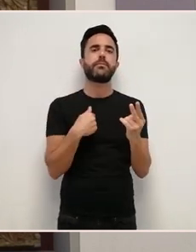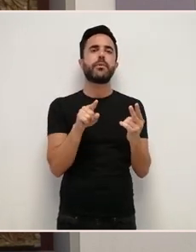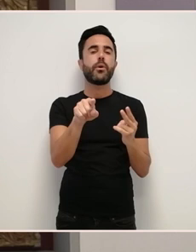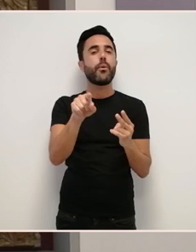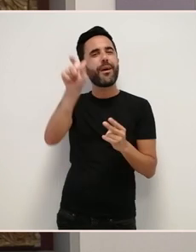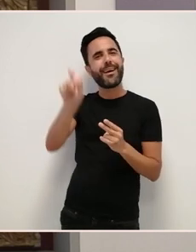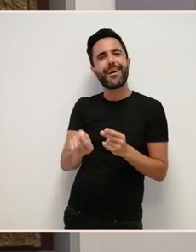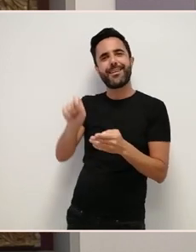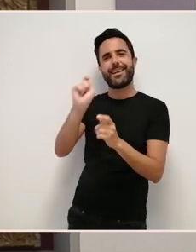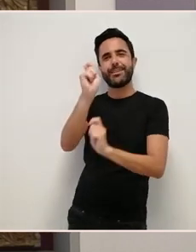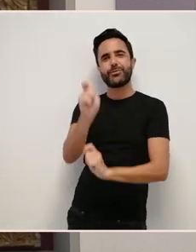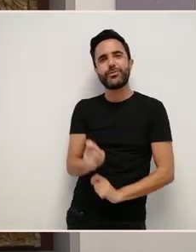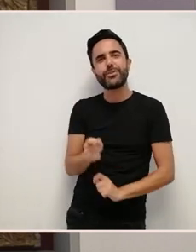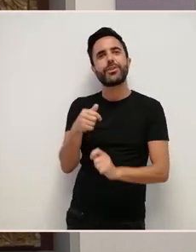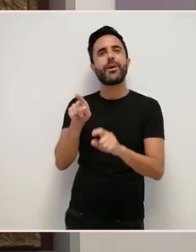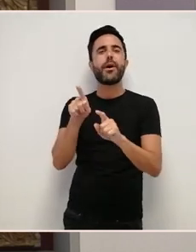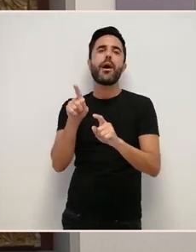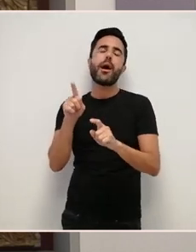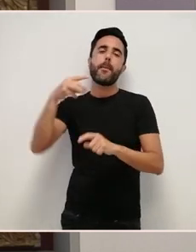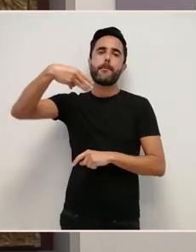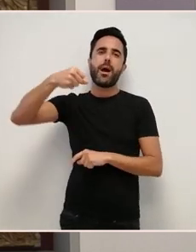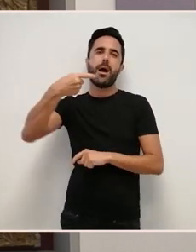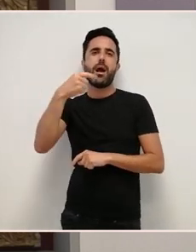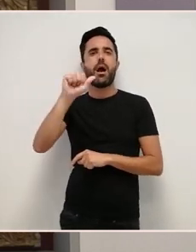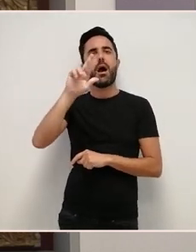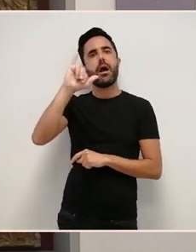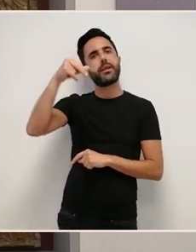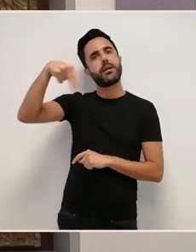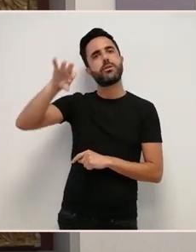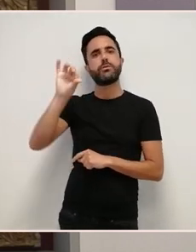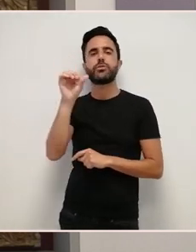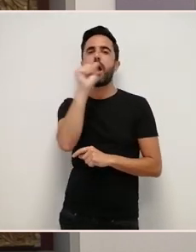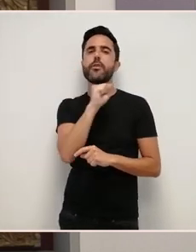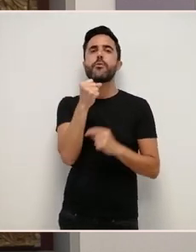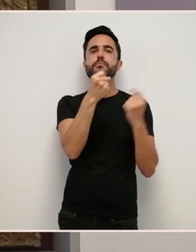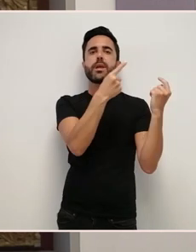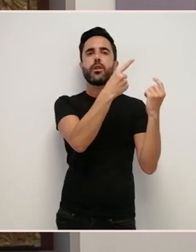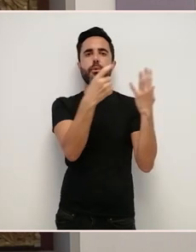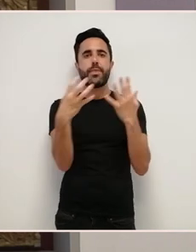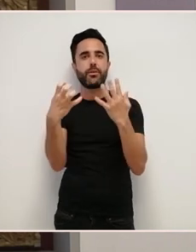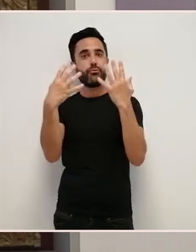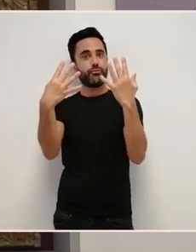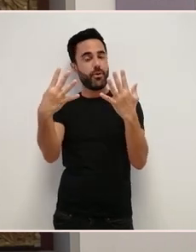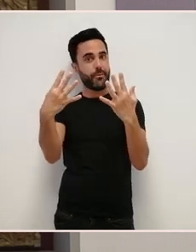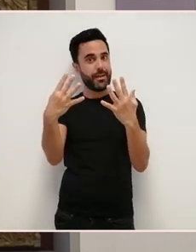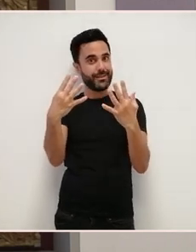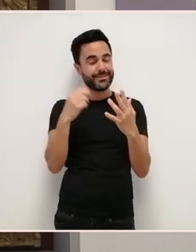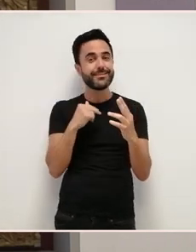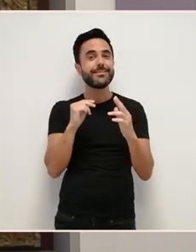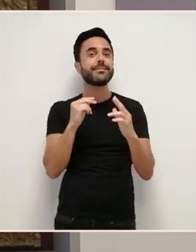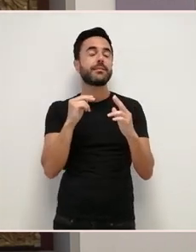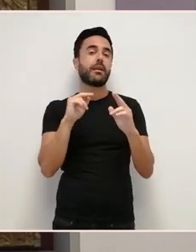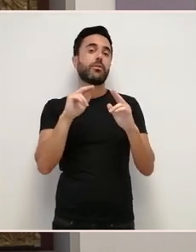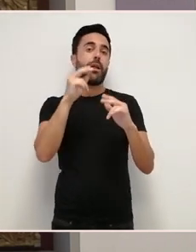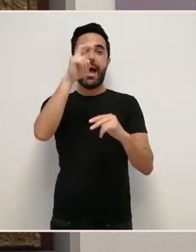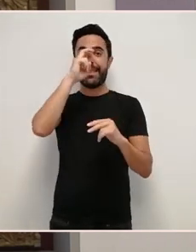escultor Massimino Magariños e realizado no 1909 E con antelación a instalación dun novo retablo